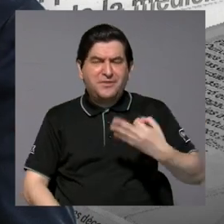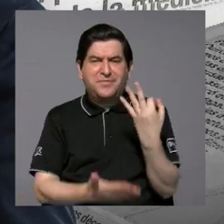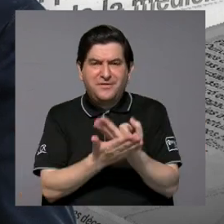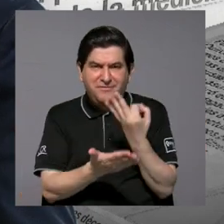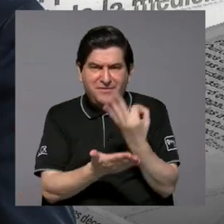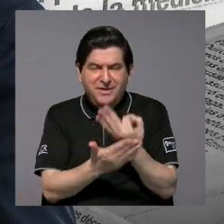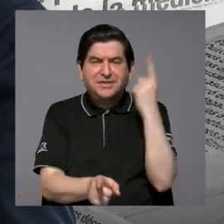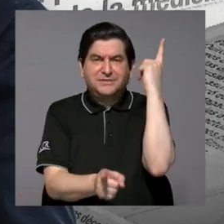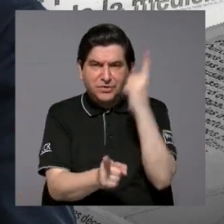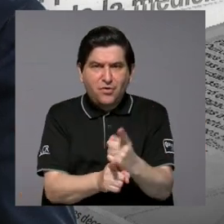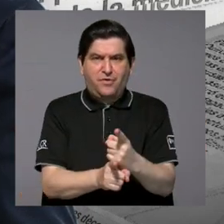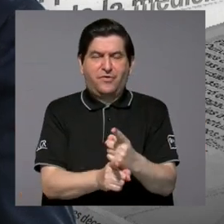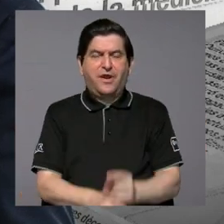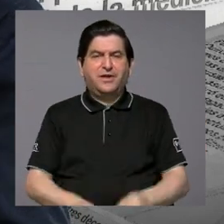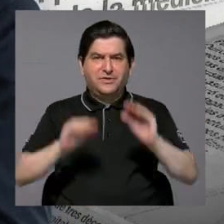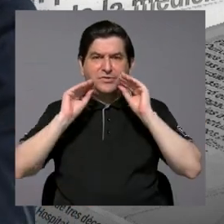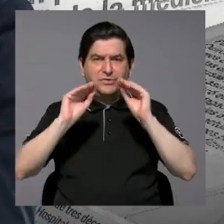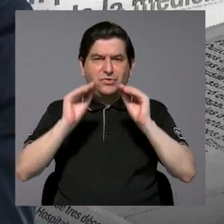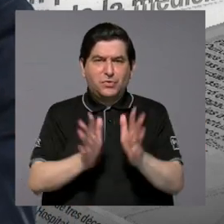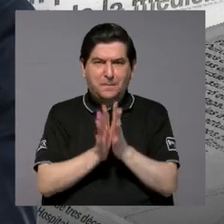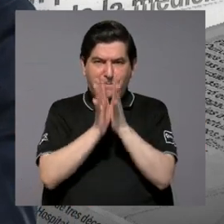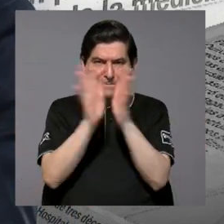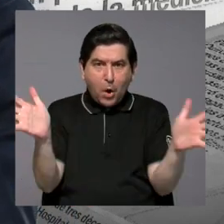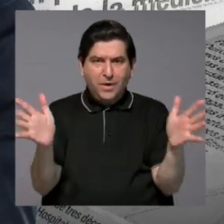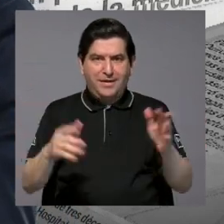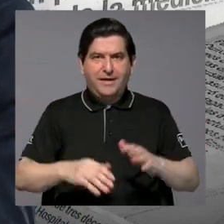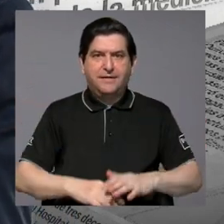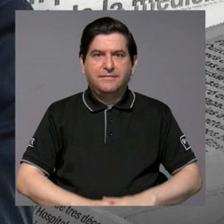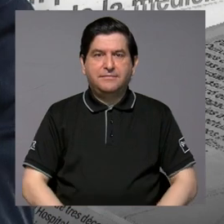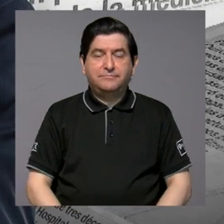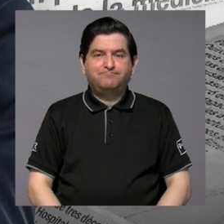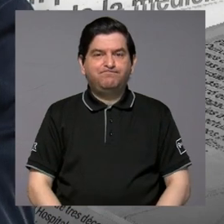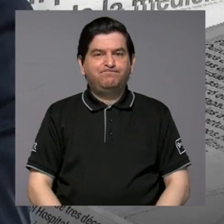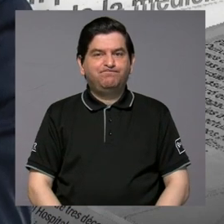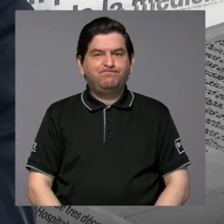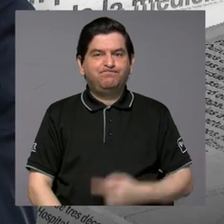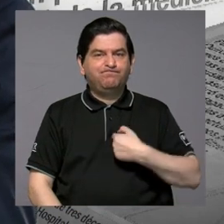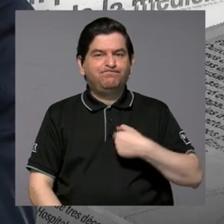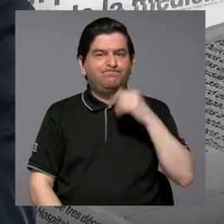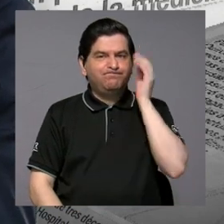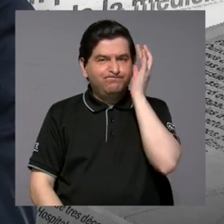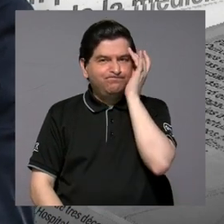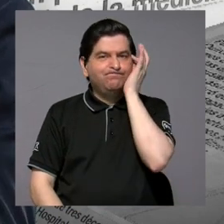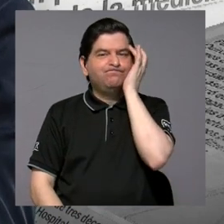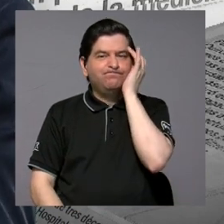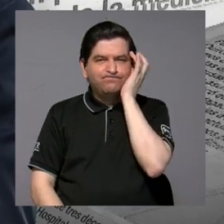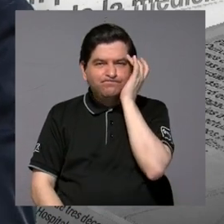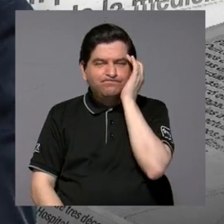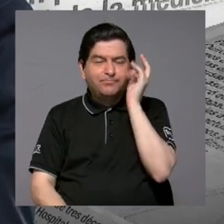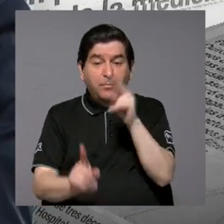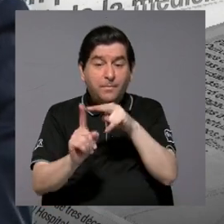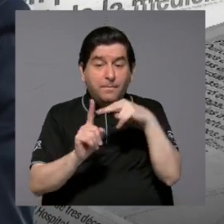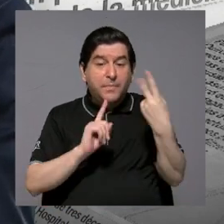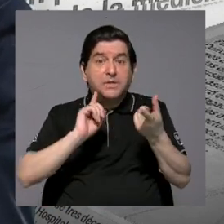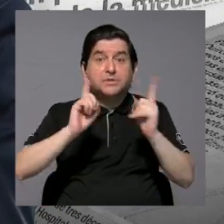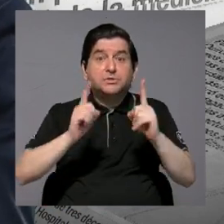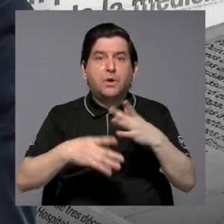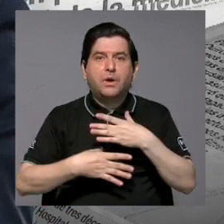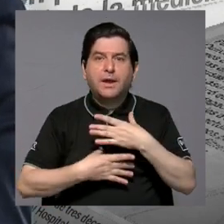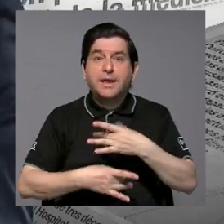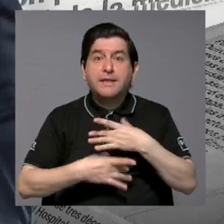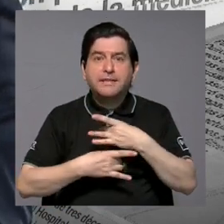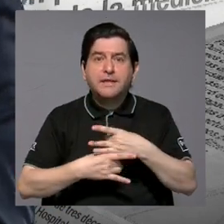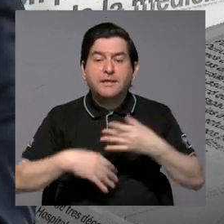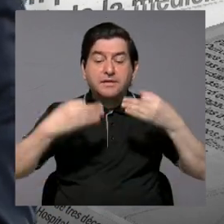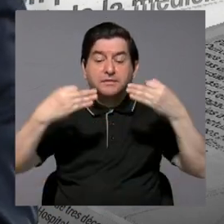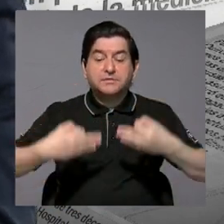financiar como debe ser la educación pública, ya uno se preocupa de cuál es esa visión, cuál es el interés